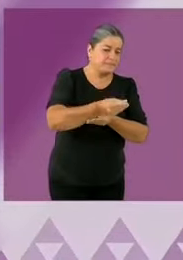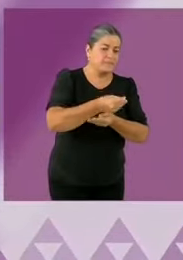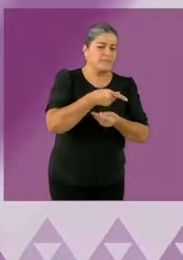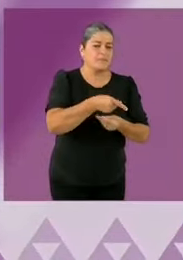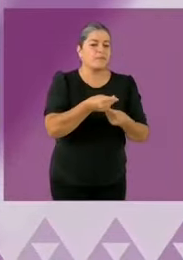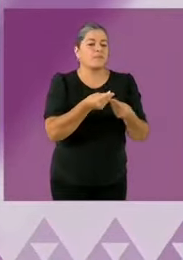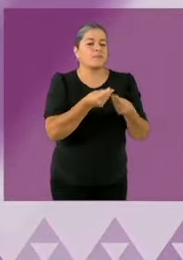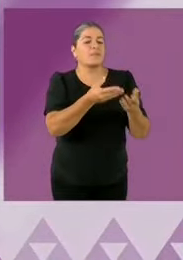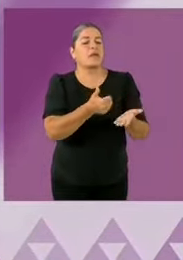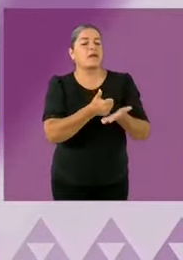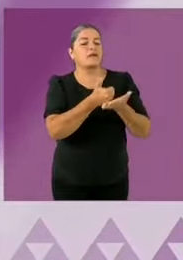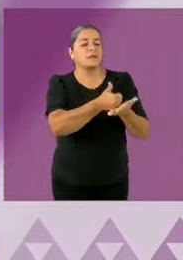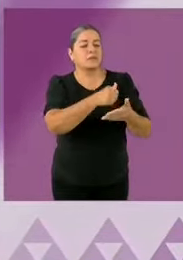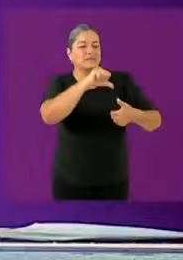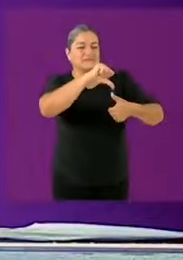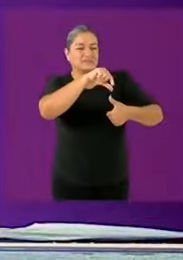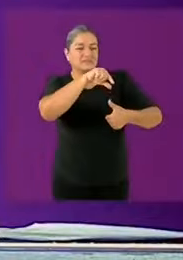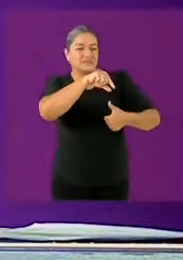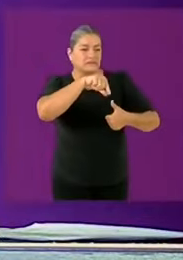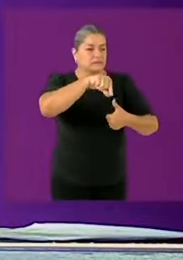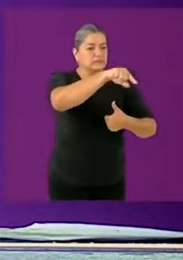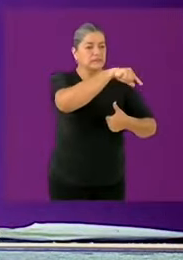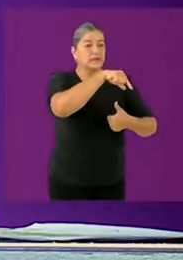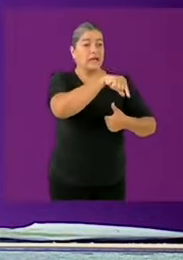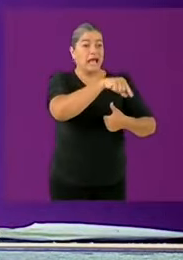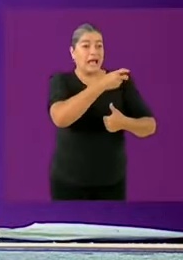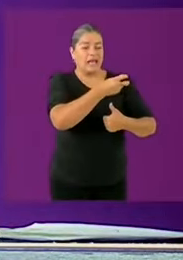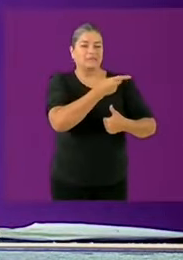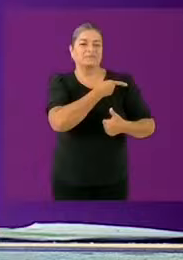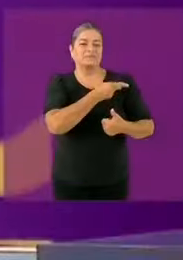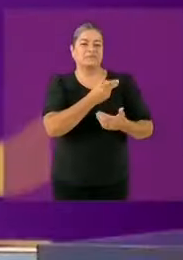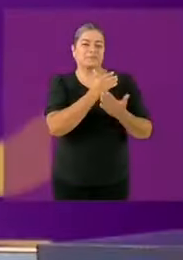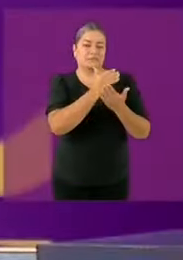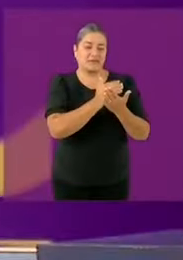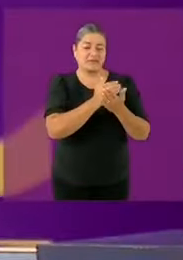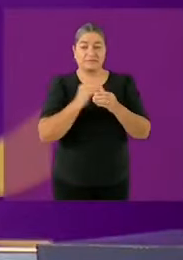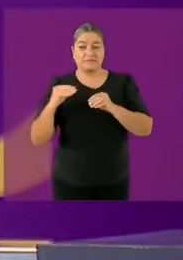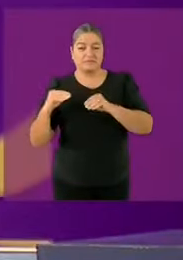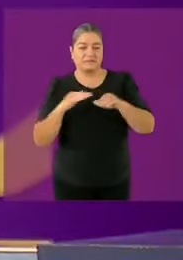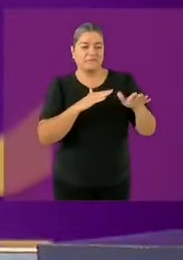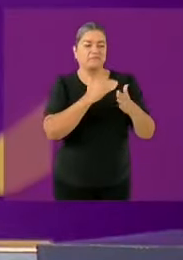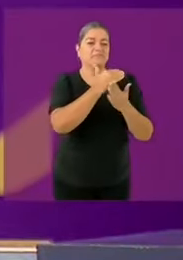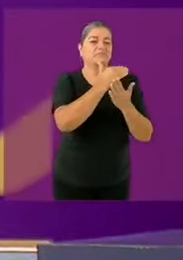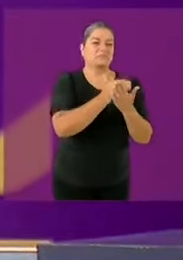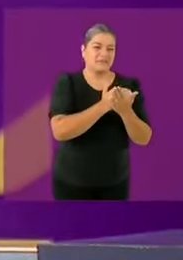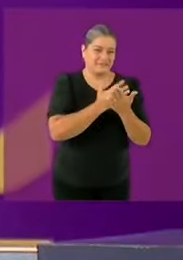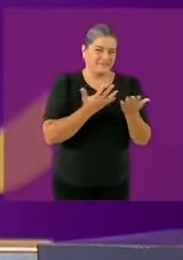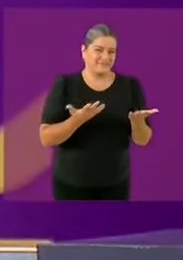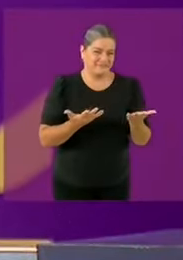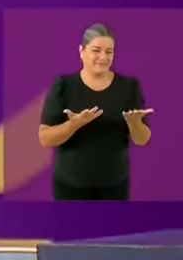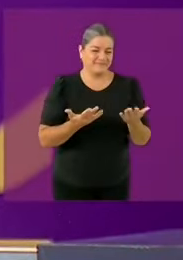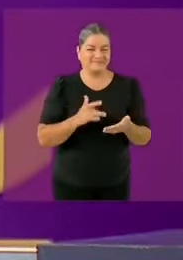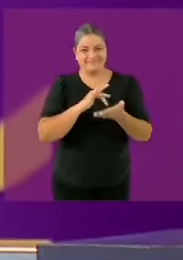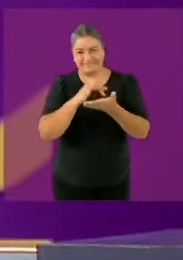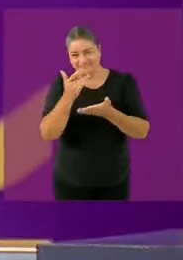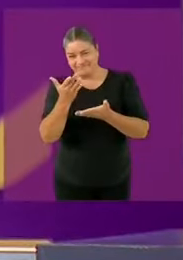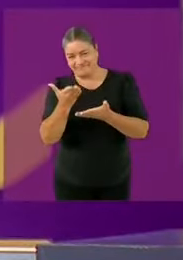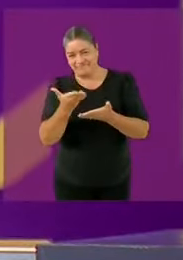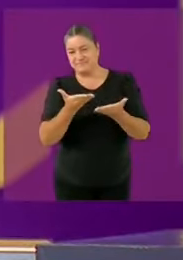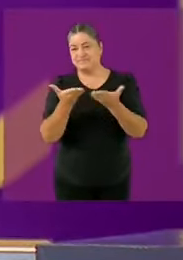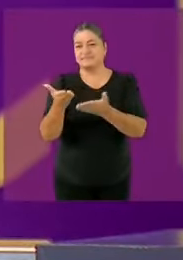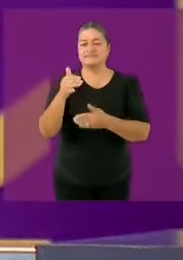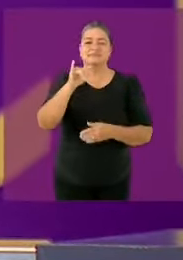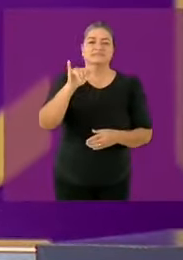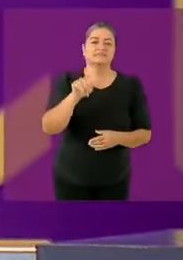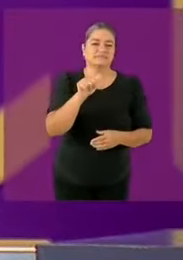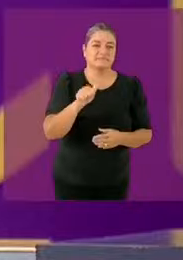hacer. Gracias, candidata Sheeman. Candidato Maynes. Como decía José Martí, patria es humanidad. Para tener autoridad moral